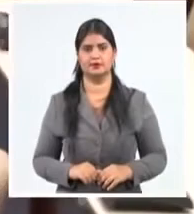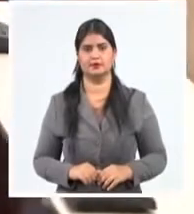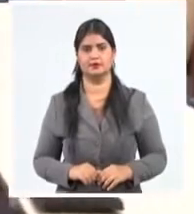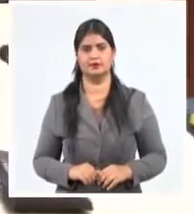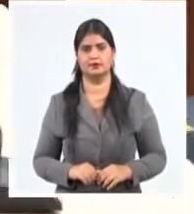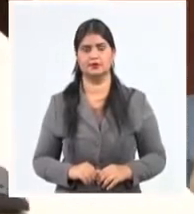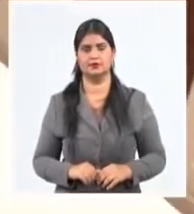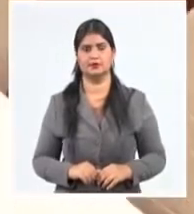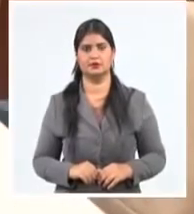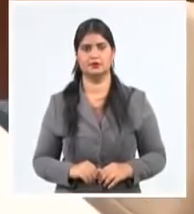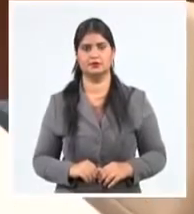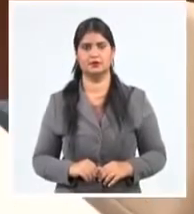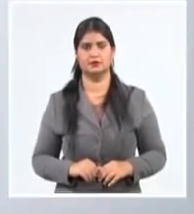de la Televisión Cubana.